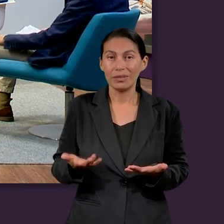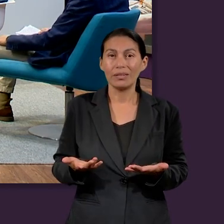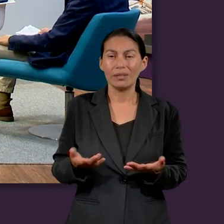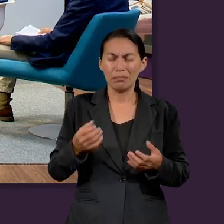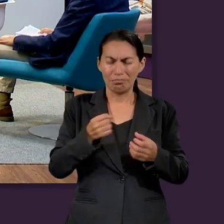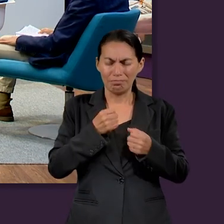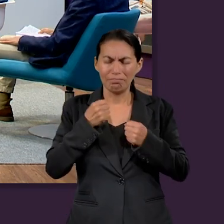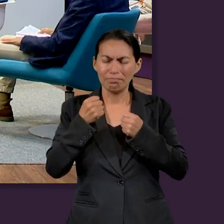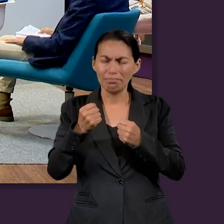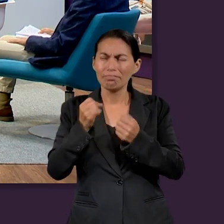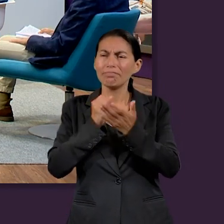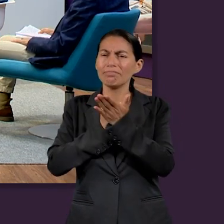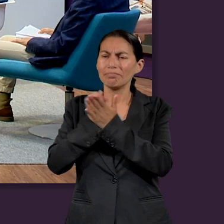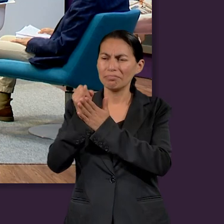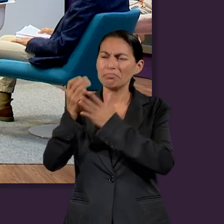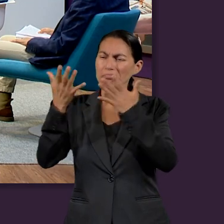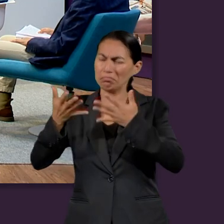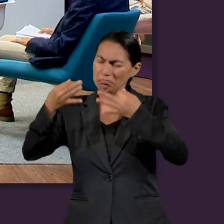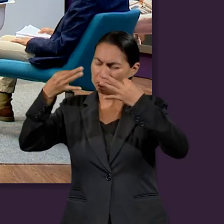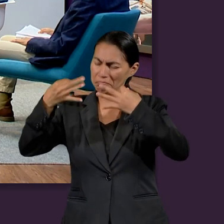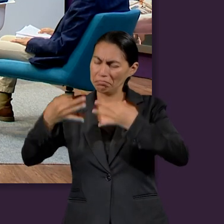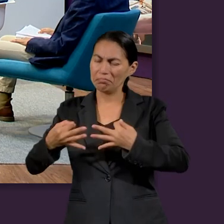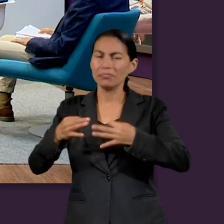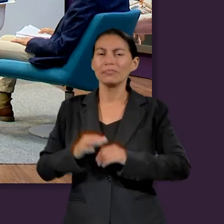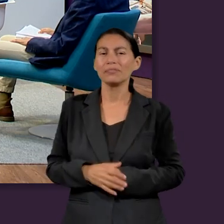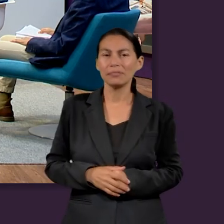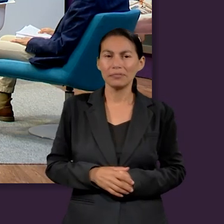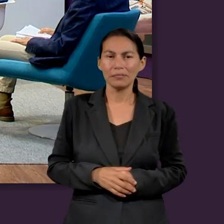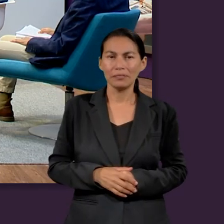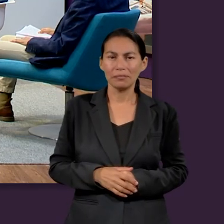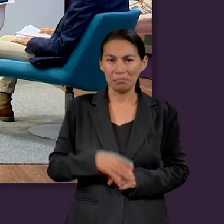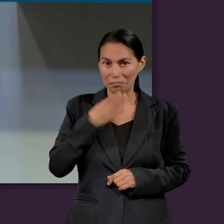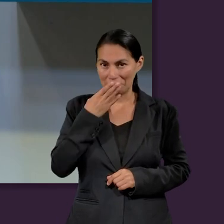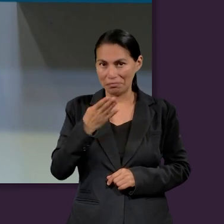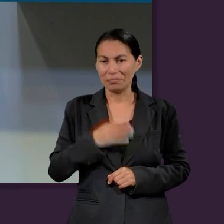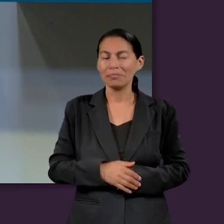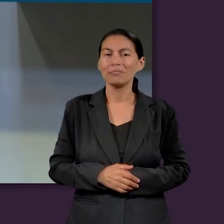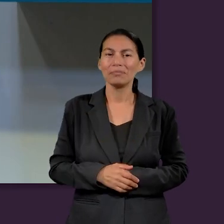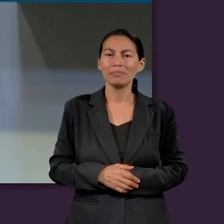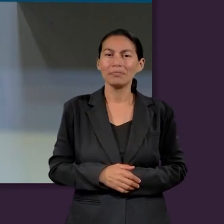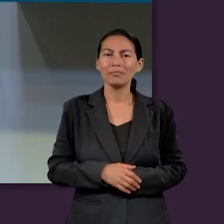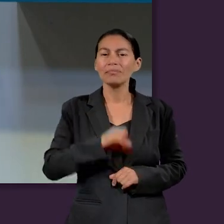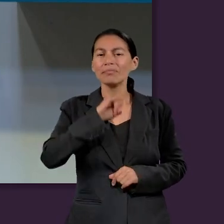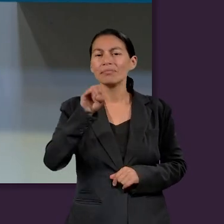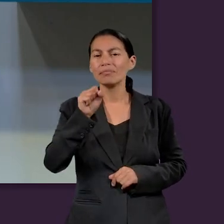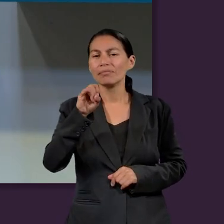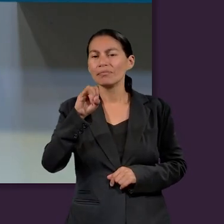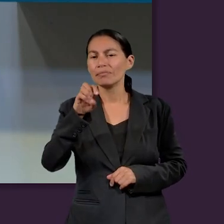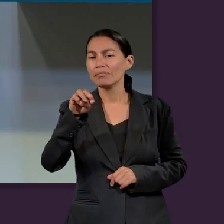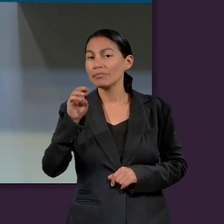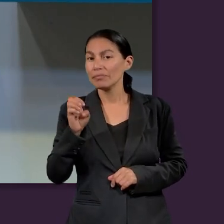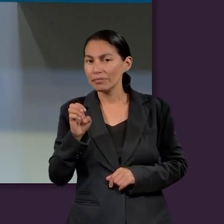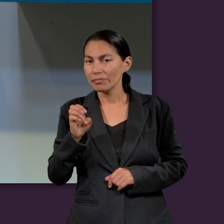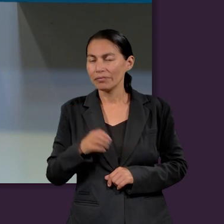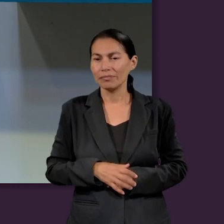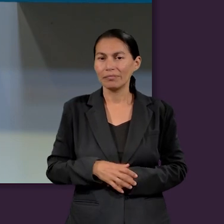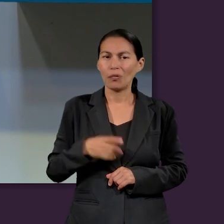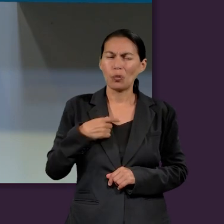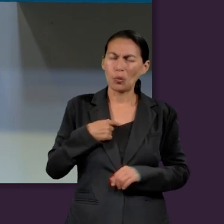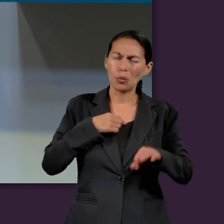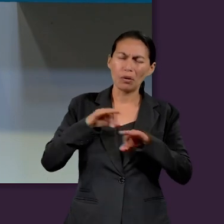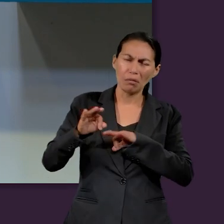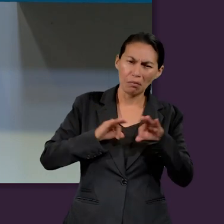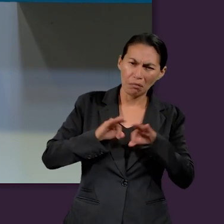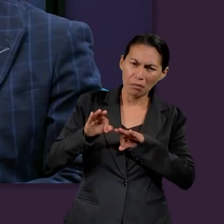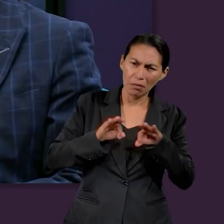estar seguros, tranquilos de que estamos en la ruta correcta. Muy bien. Jaime. Yo me voy más